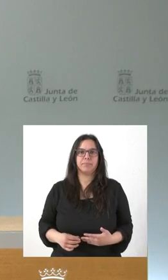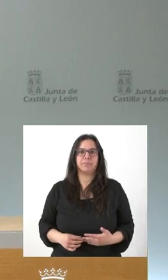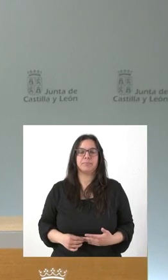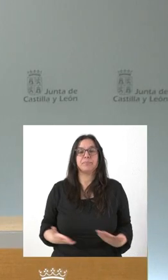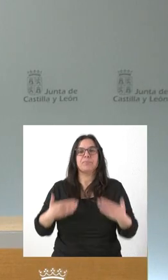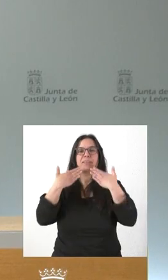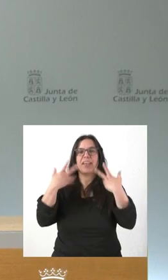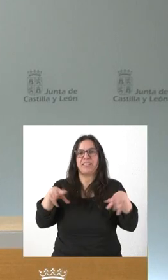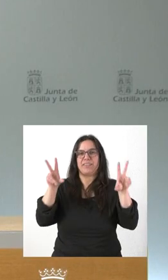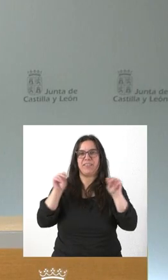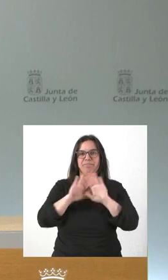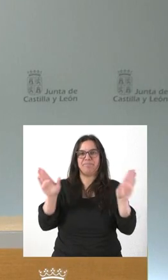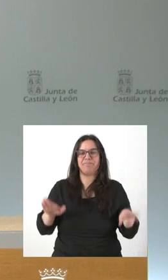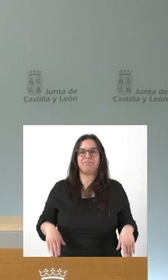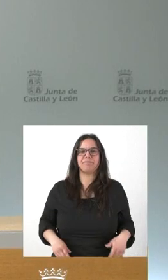Gracias. Hemos terminado ya.